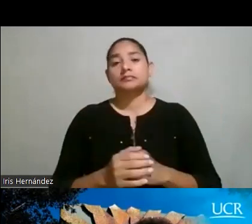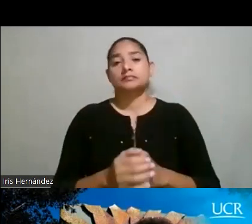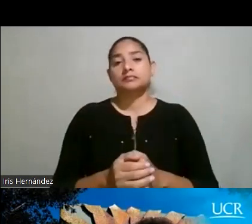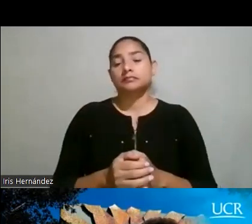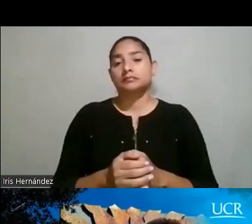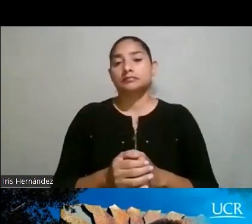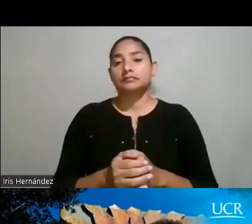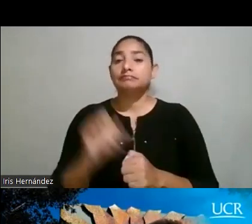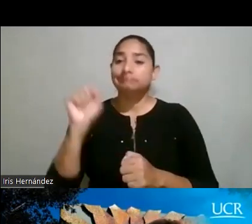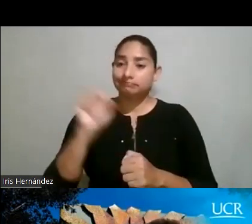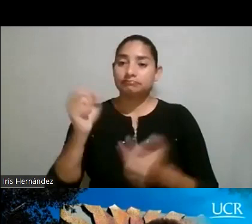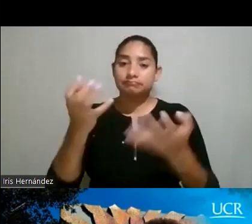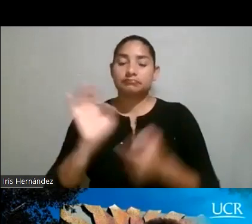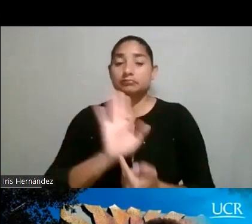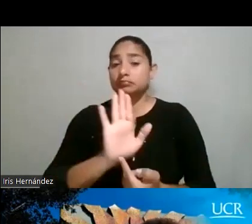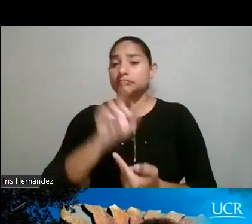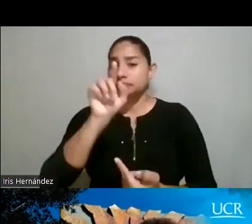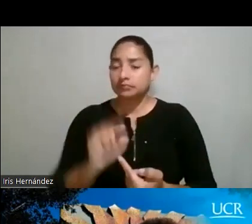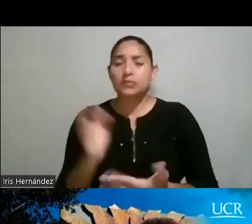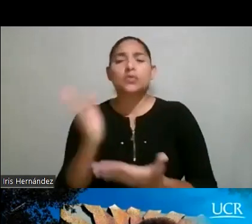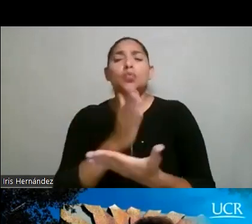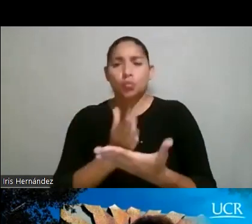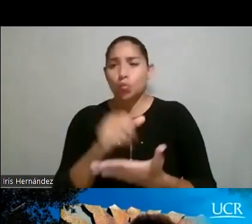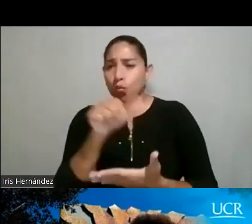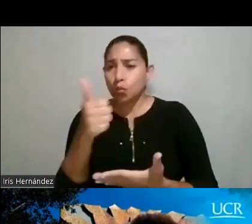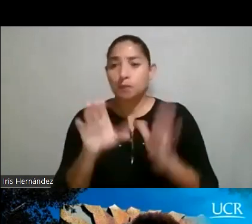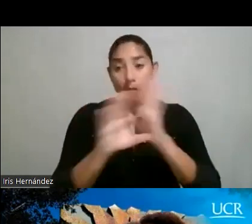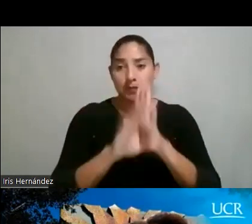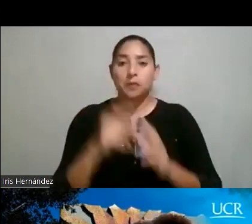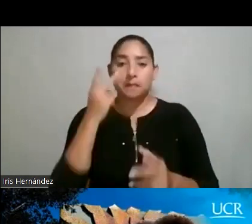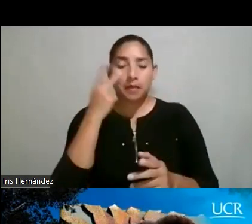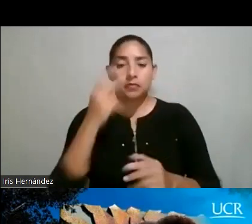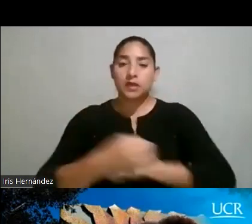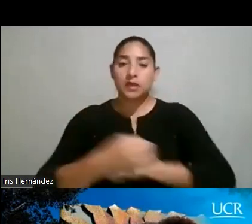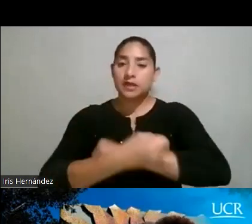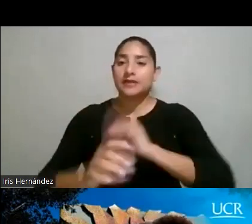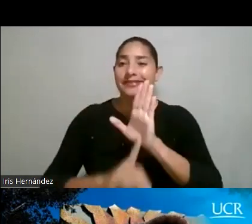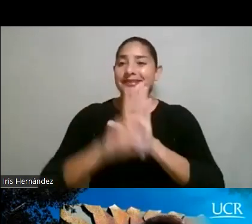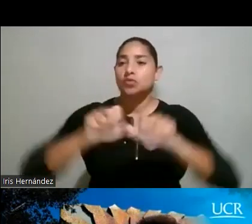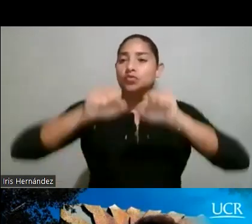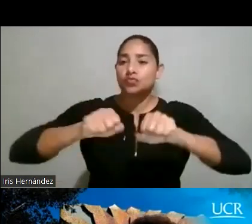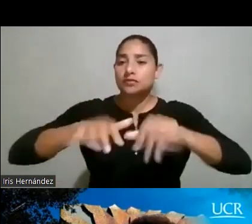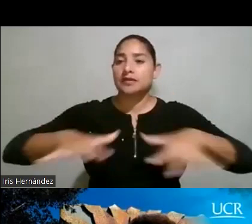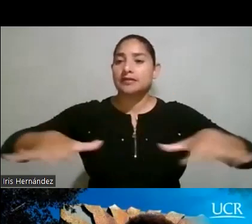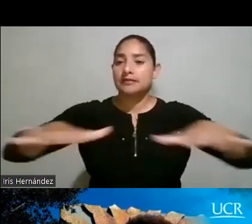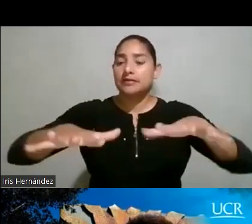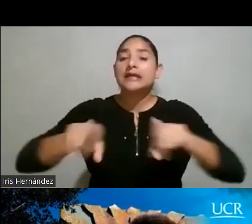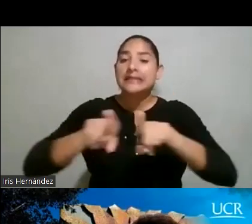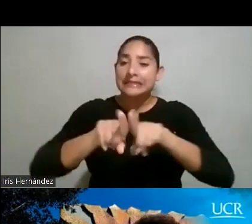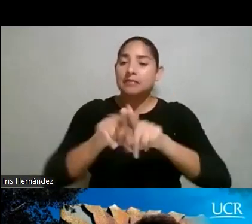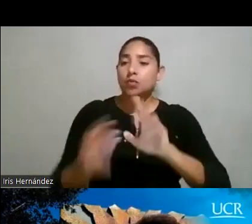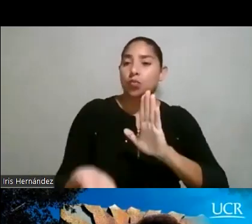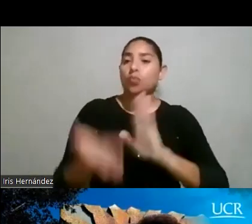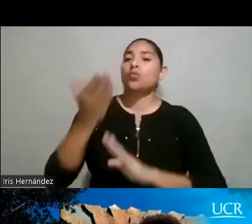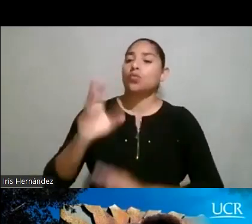pues, sí, sí quería resaltar eso, y algunas otras también, veamos, por ejemplo, ingeniería en desarrollo sostenible, que también ya llega aproximadamente